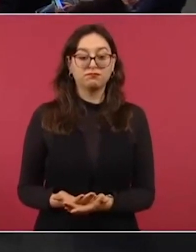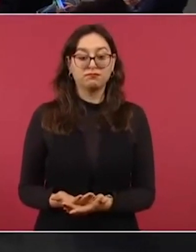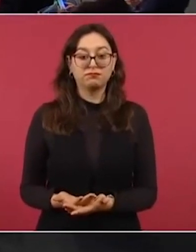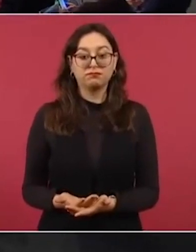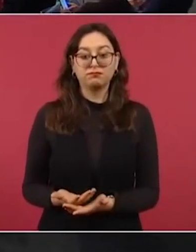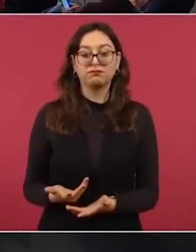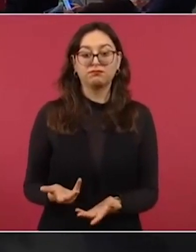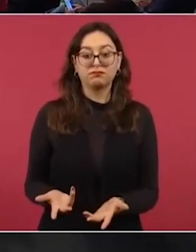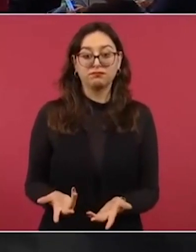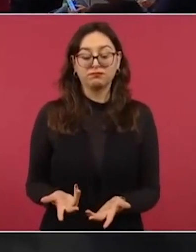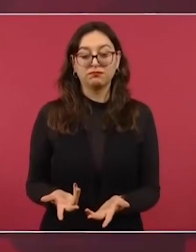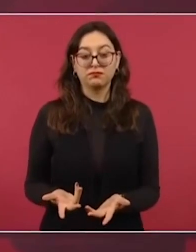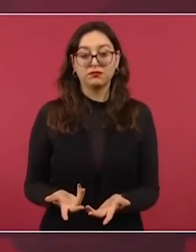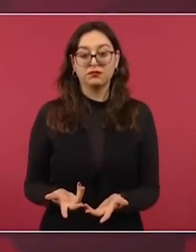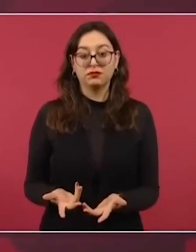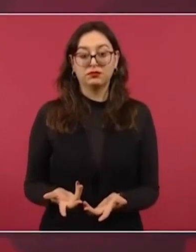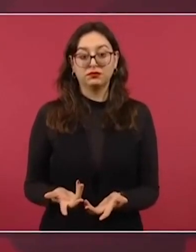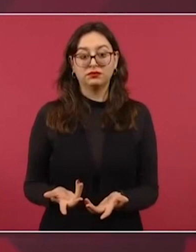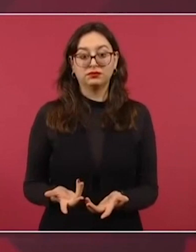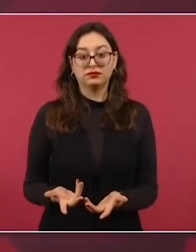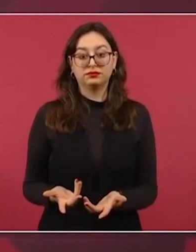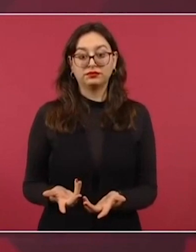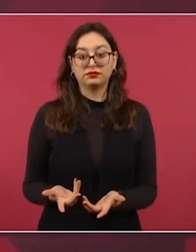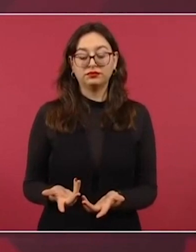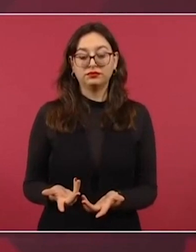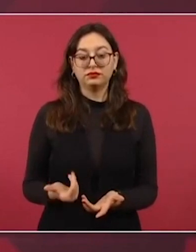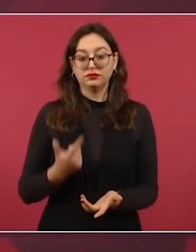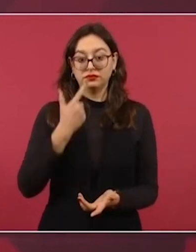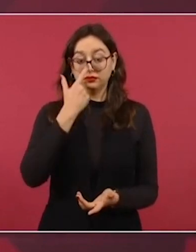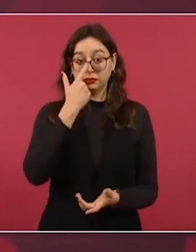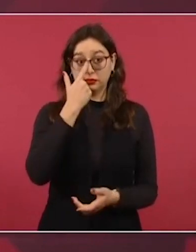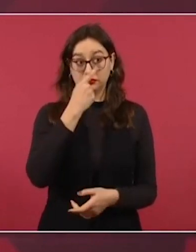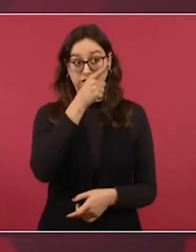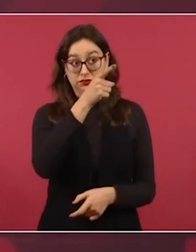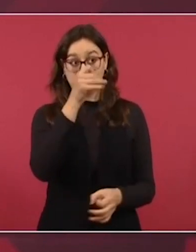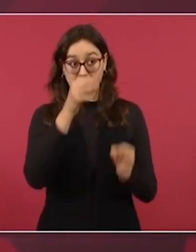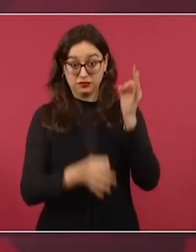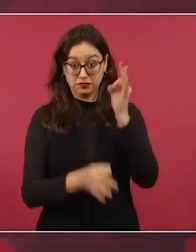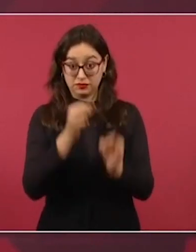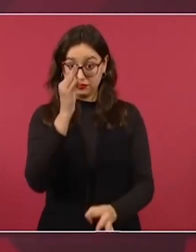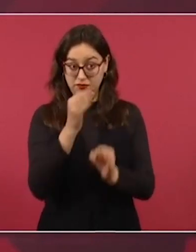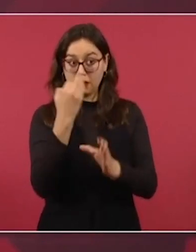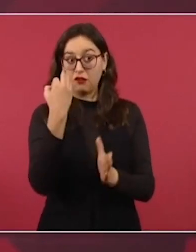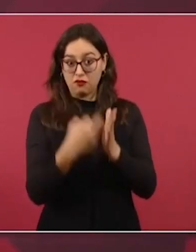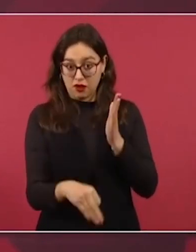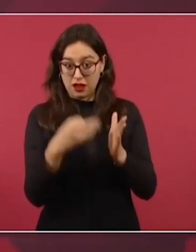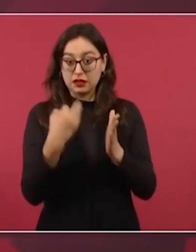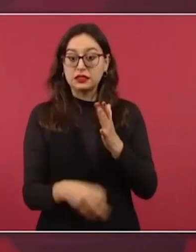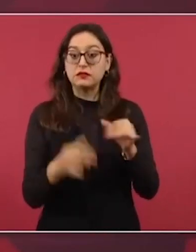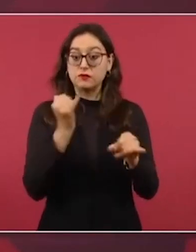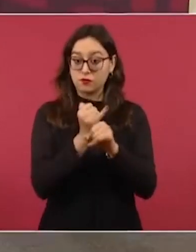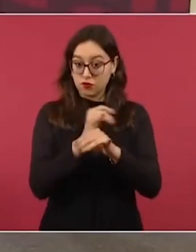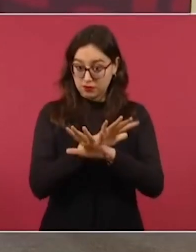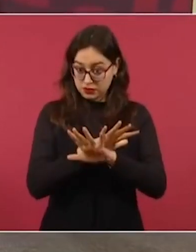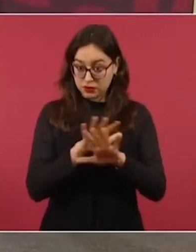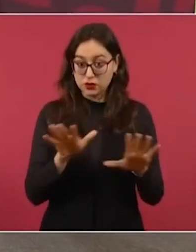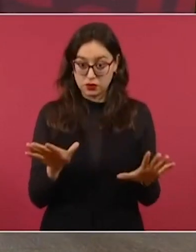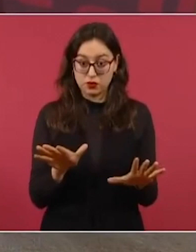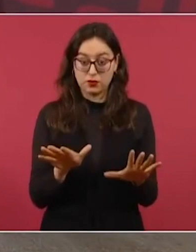eso no está saliendo del todo en el juicio, la intromisión